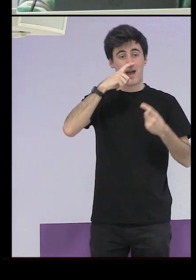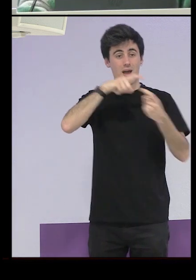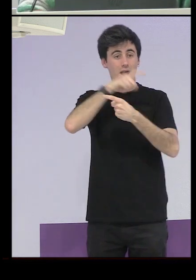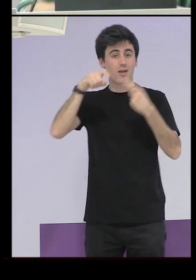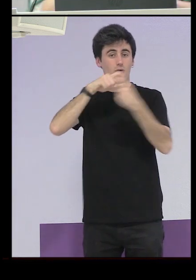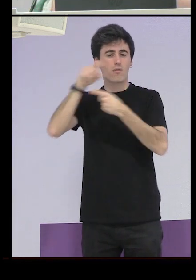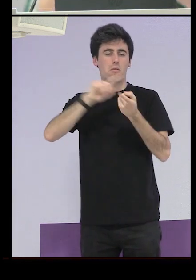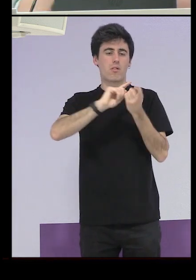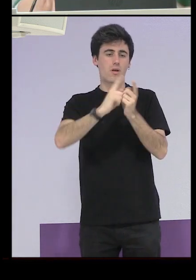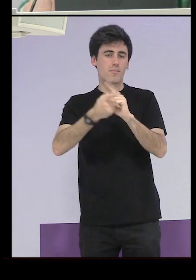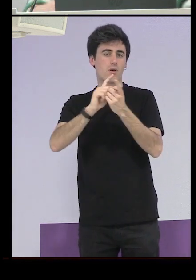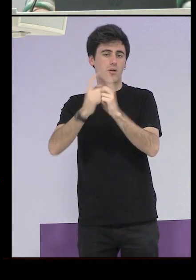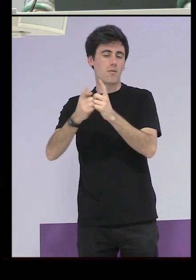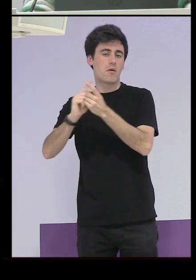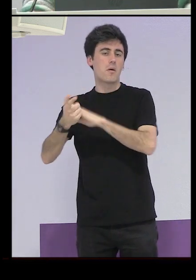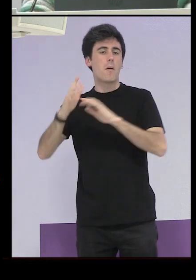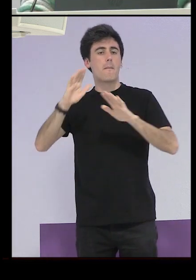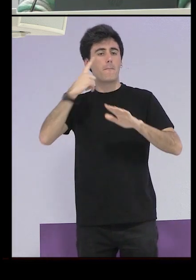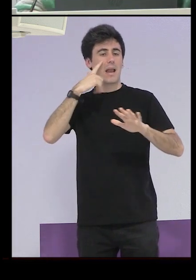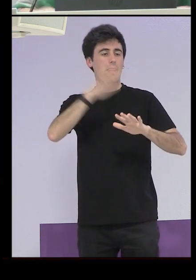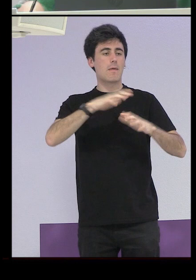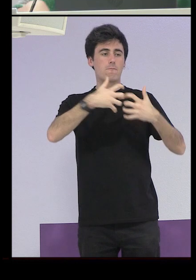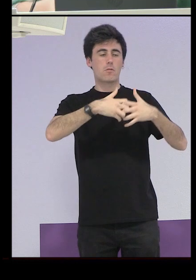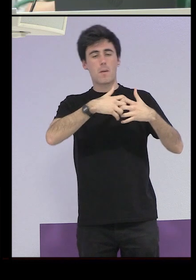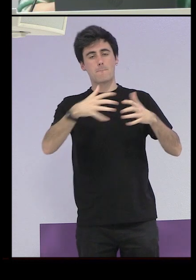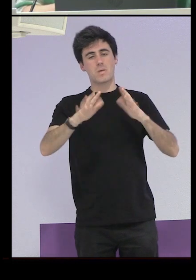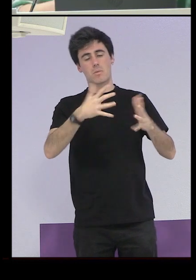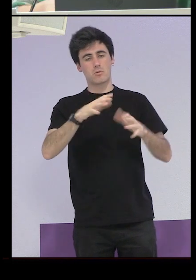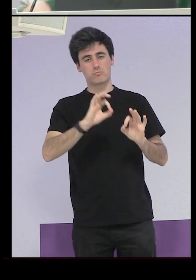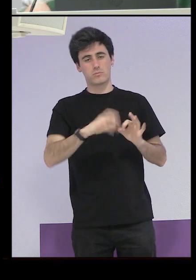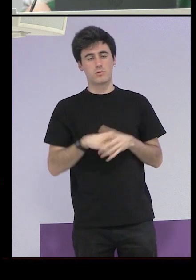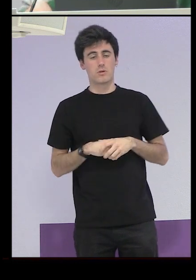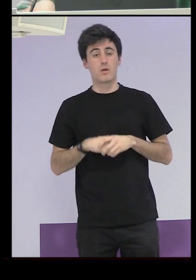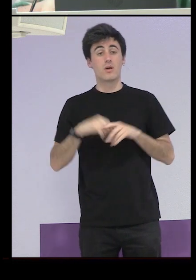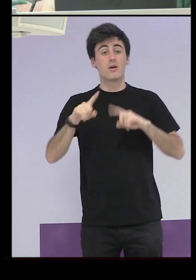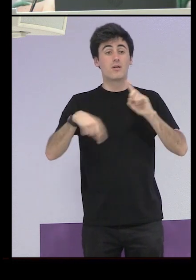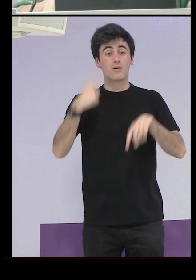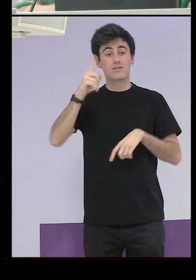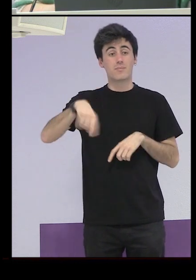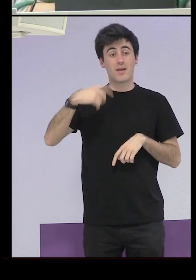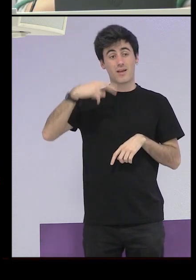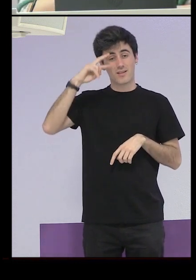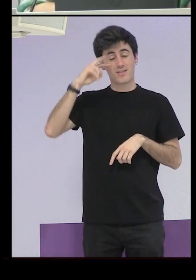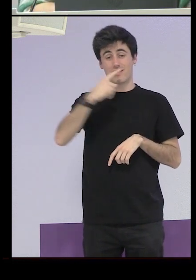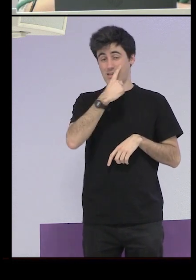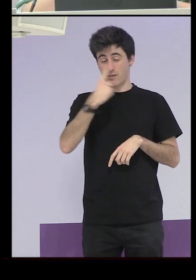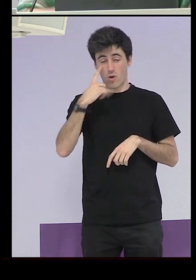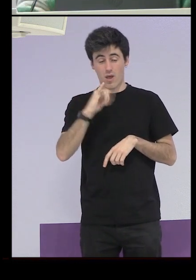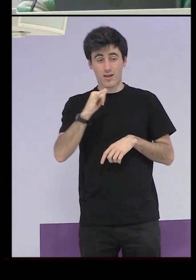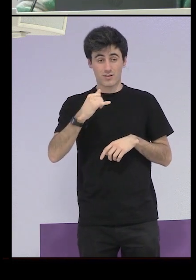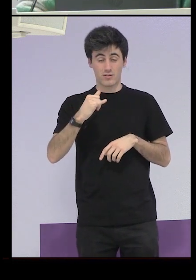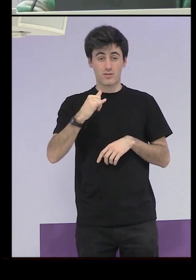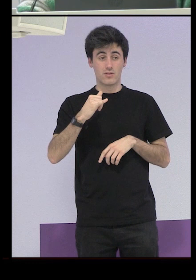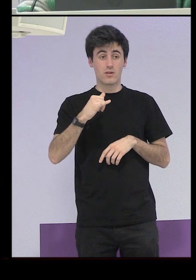cambiando pero un poco parece que el funcionamiento era esto luego también y por los testimonios que hay de las supervivientes pues se sabe que hay